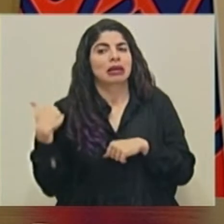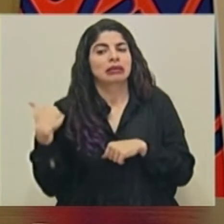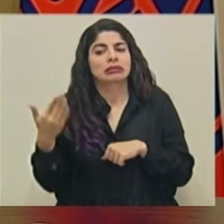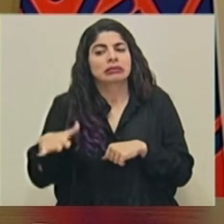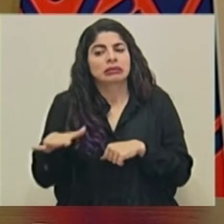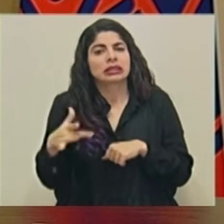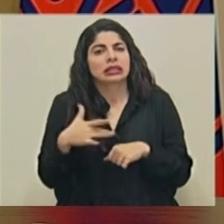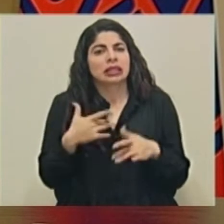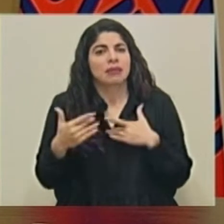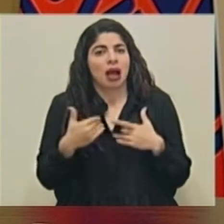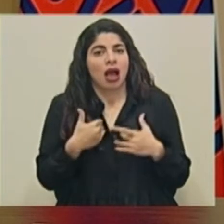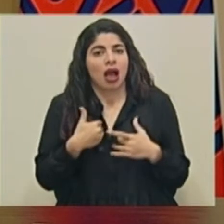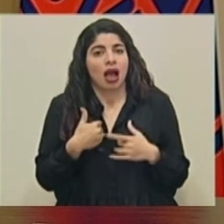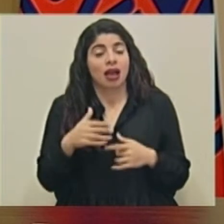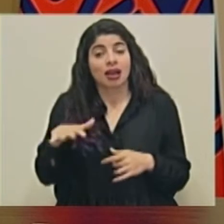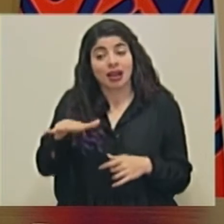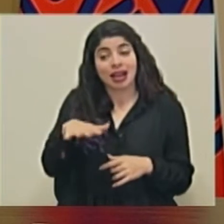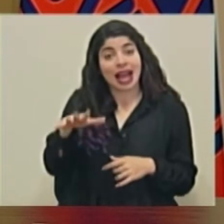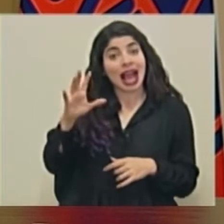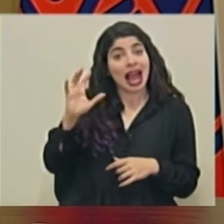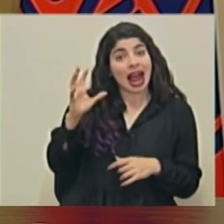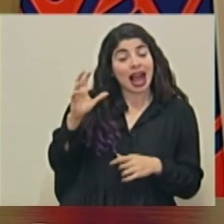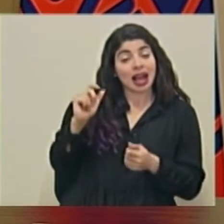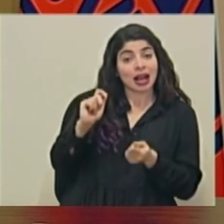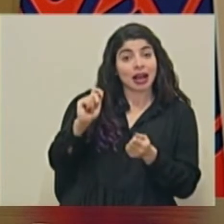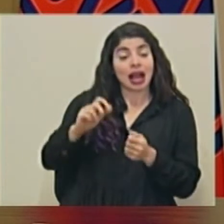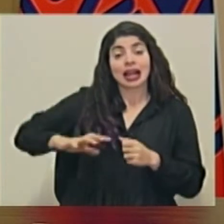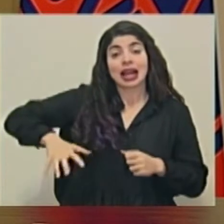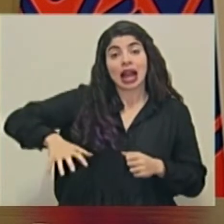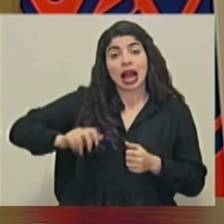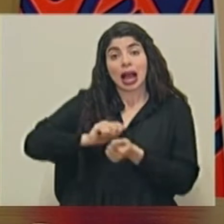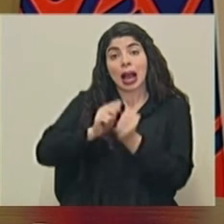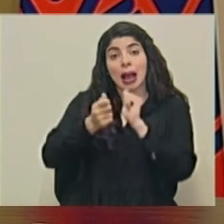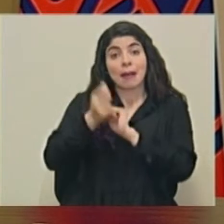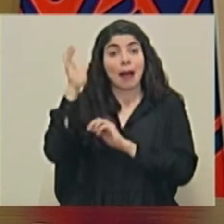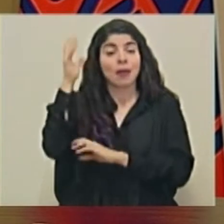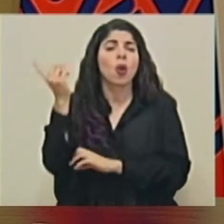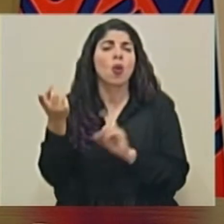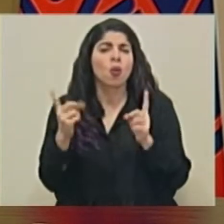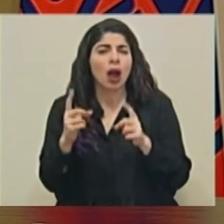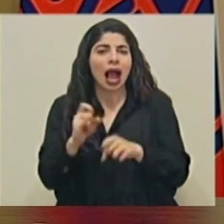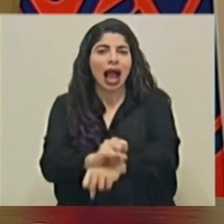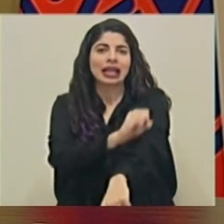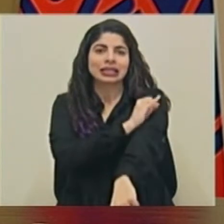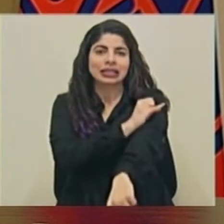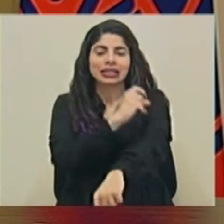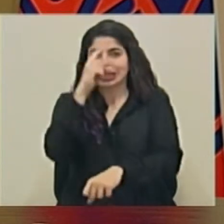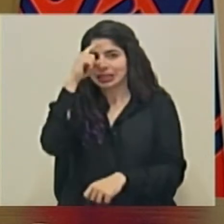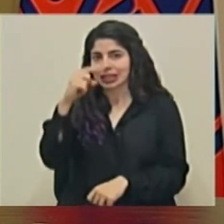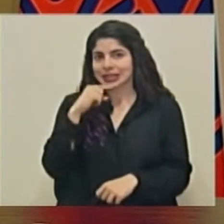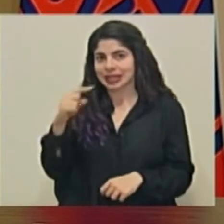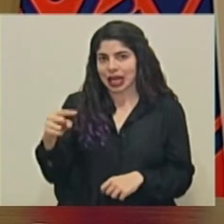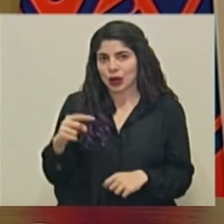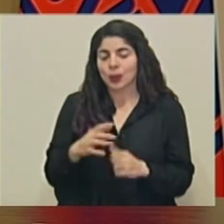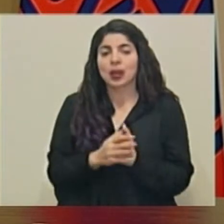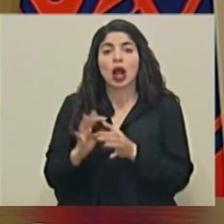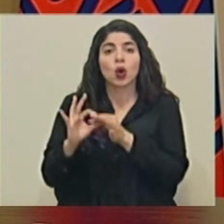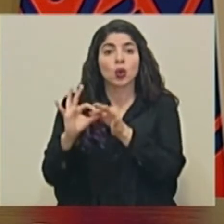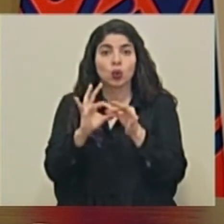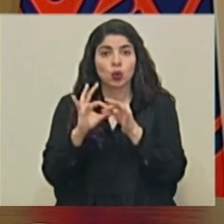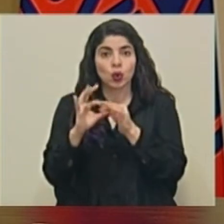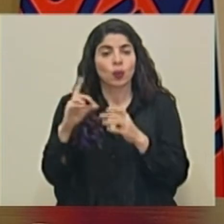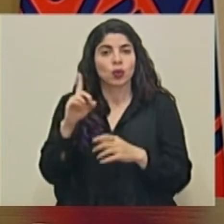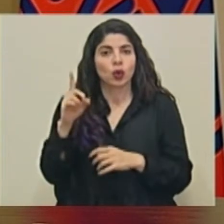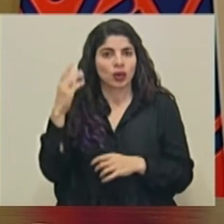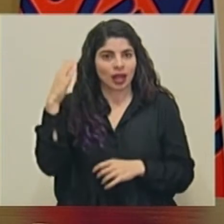que pasan de la alerta naranja a la alerta amarilla son Acerí, Zarcero, La Unión en la